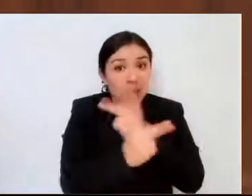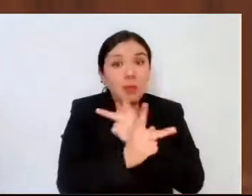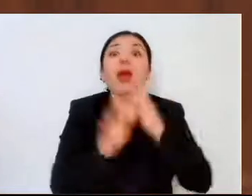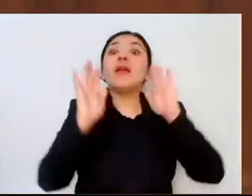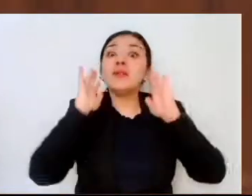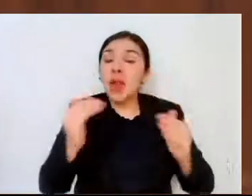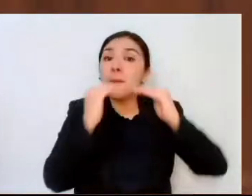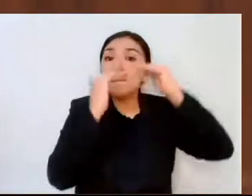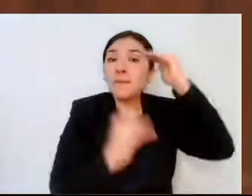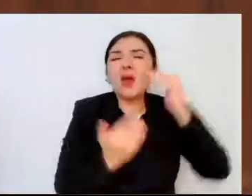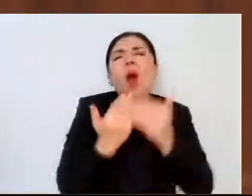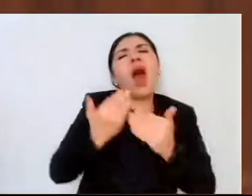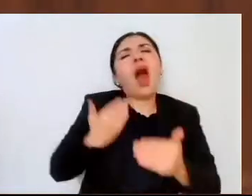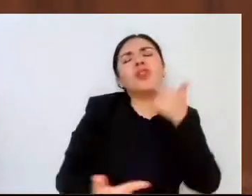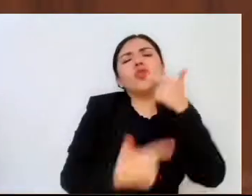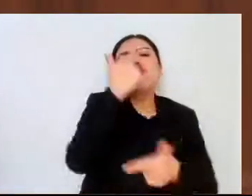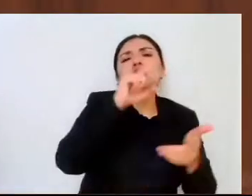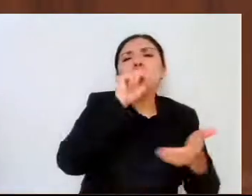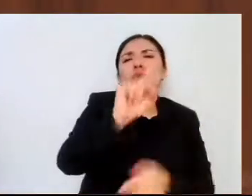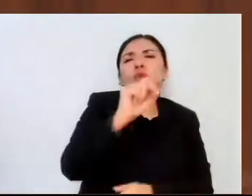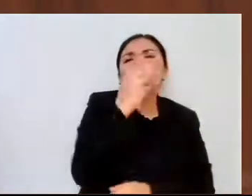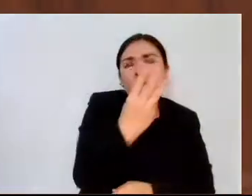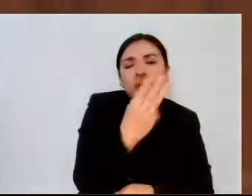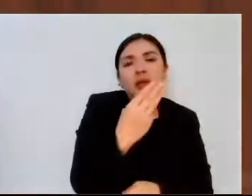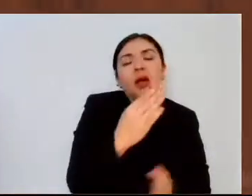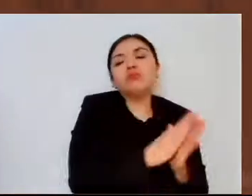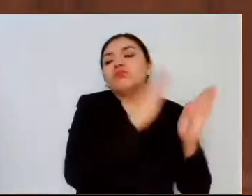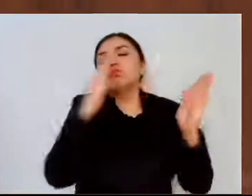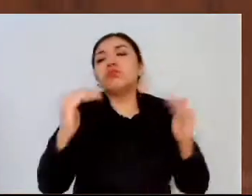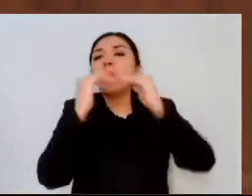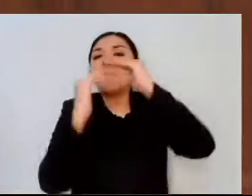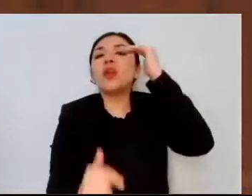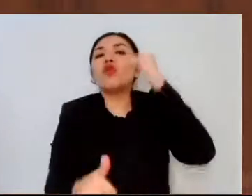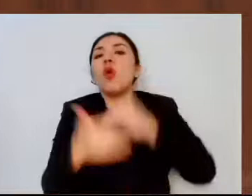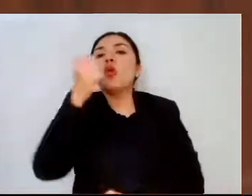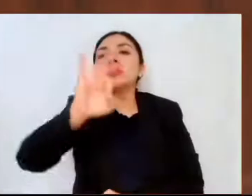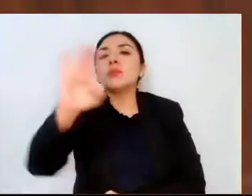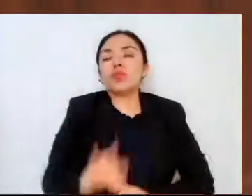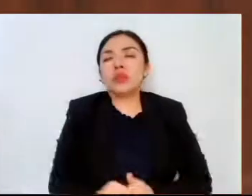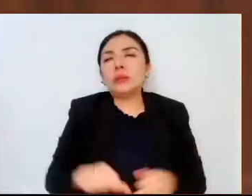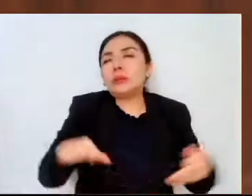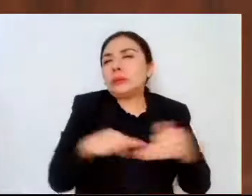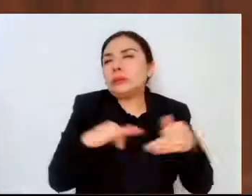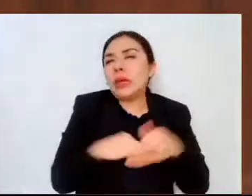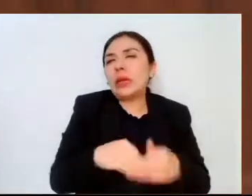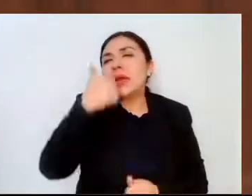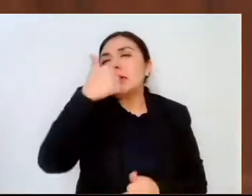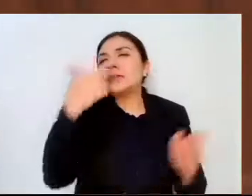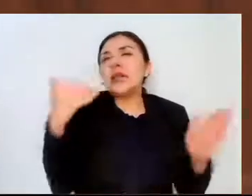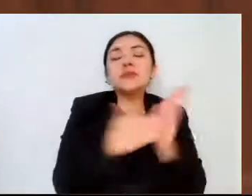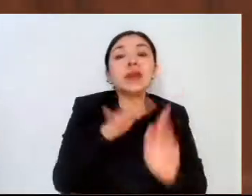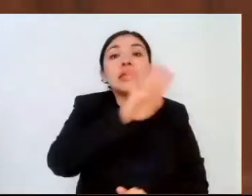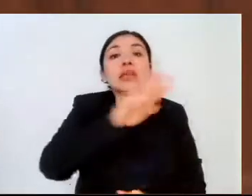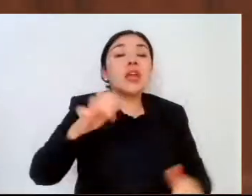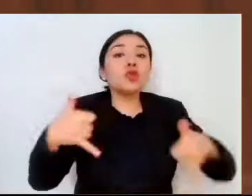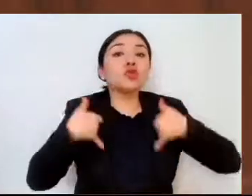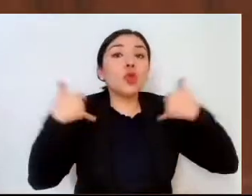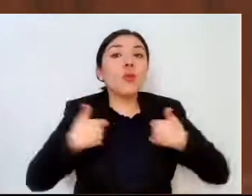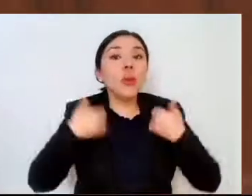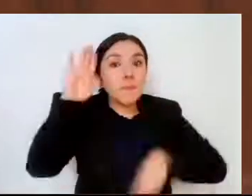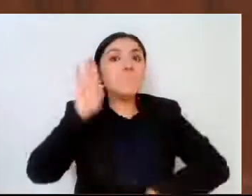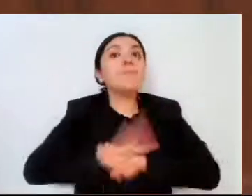12.3% al 11%, es decir, casi 6 mil 500 jóvenes más